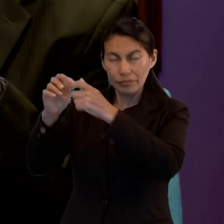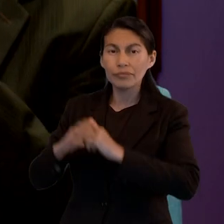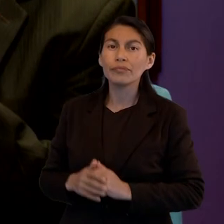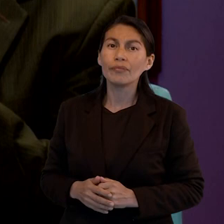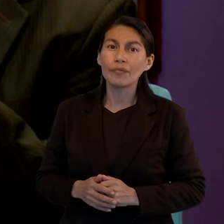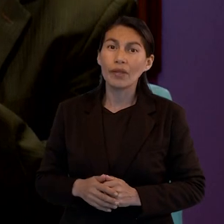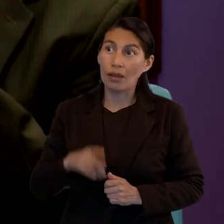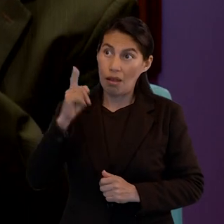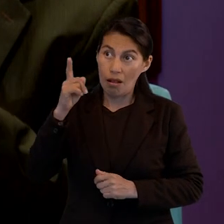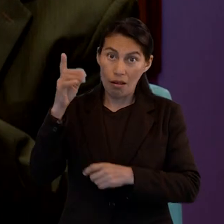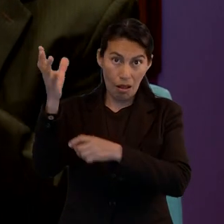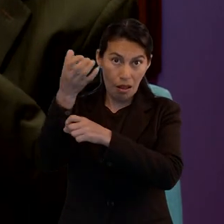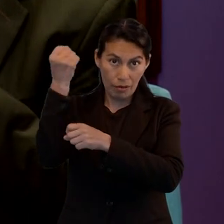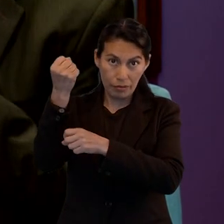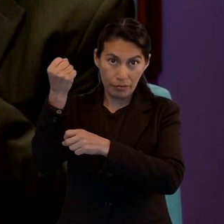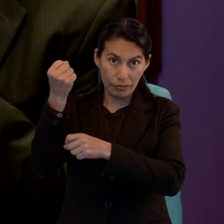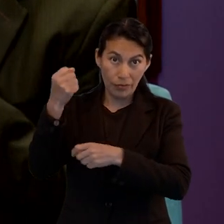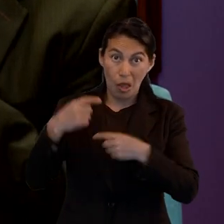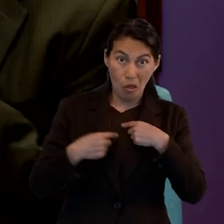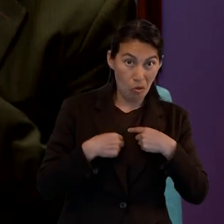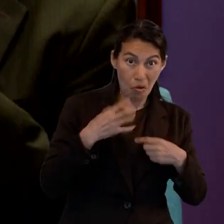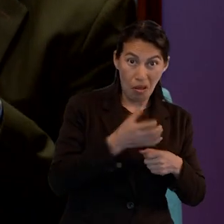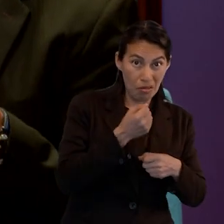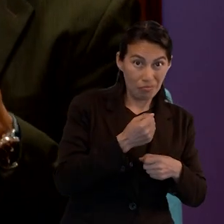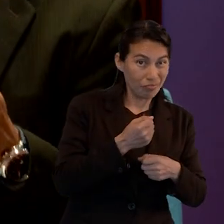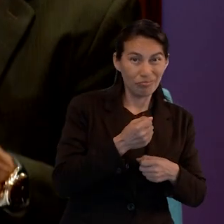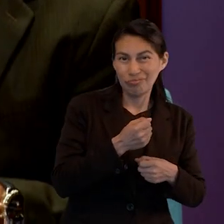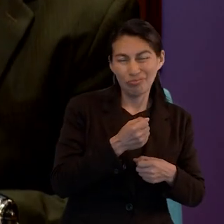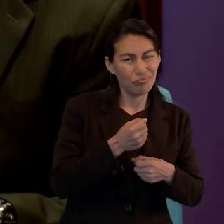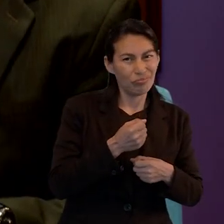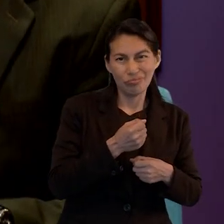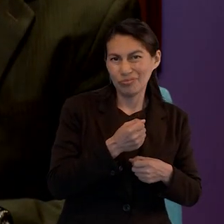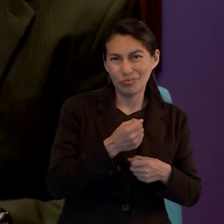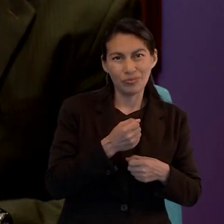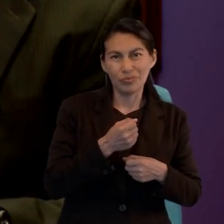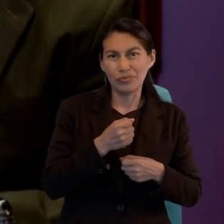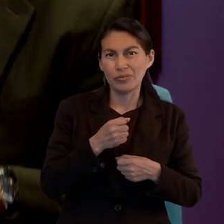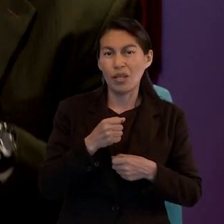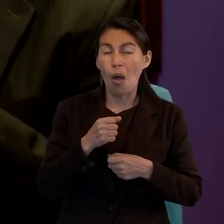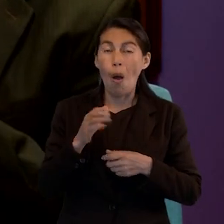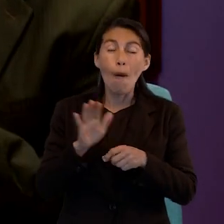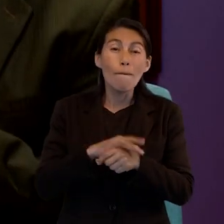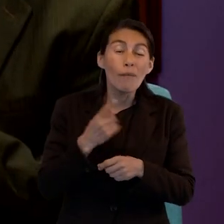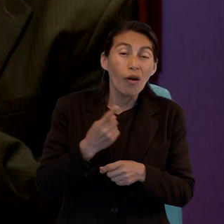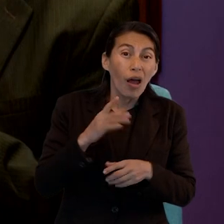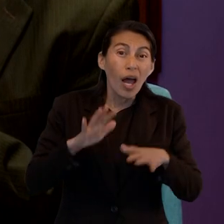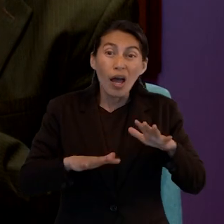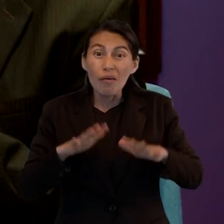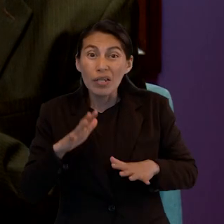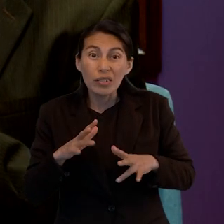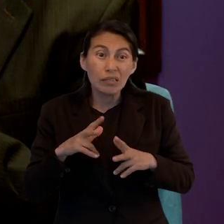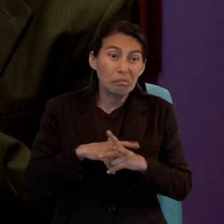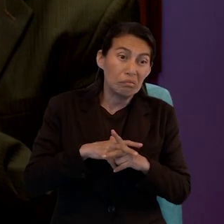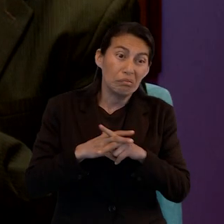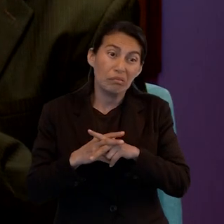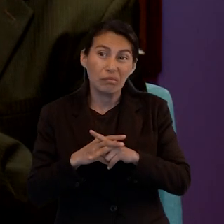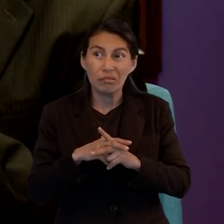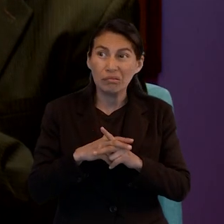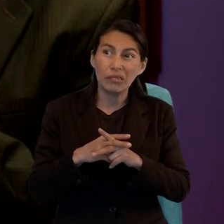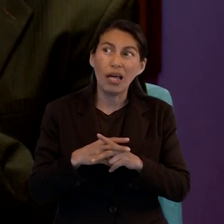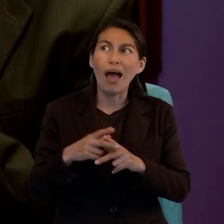que Jesús sea el que gane, no yo. Porque en algunas ocasiones en esa lucha decimos, bueno,